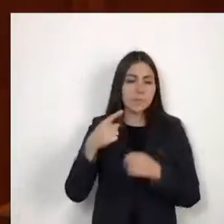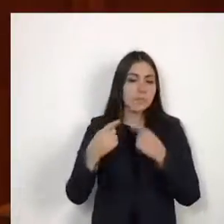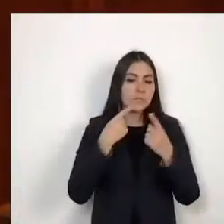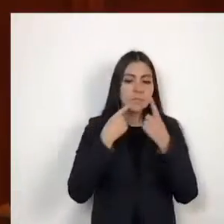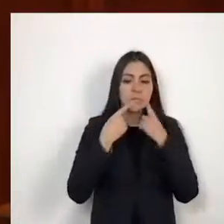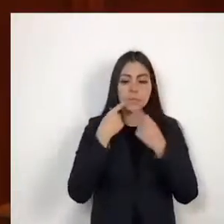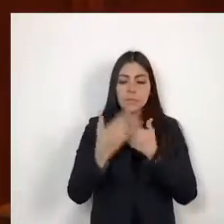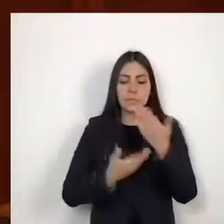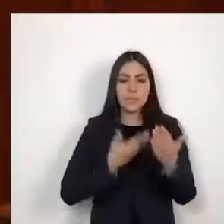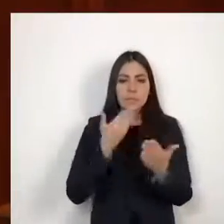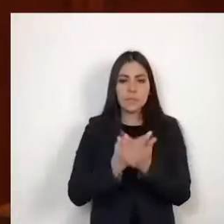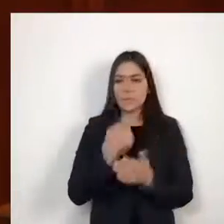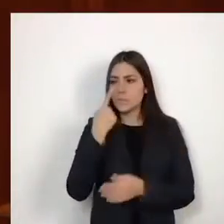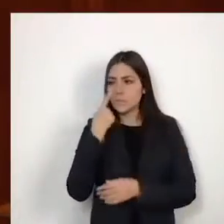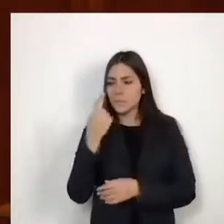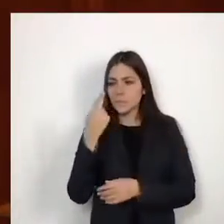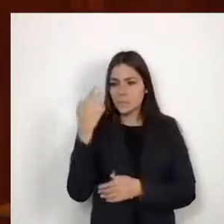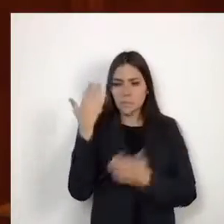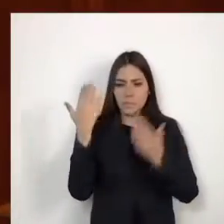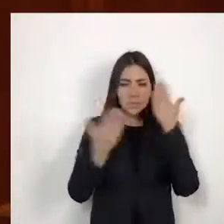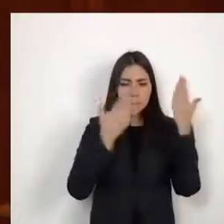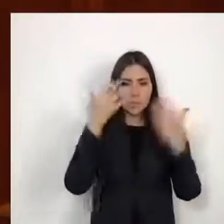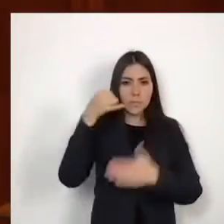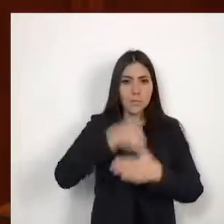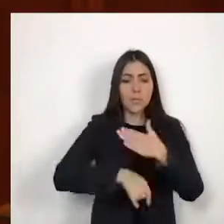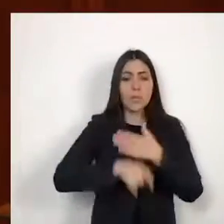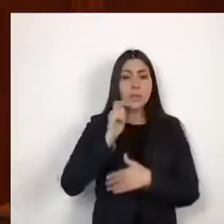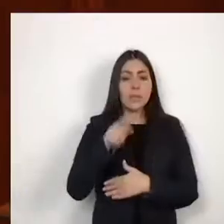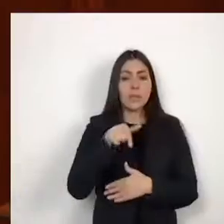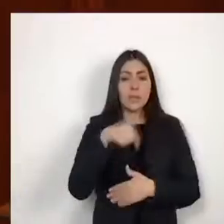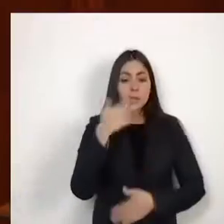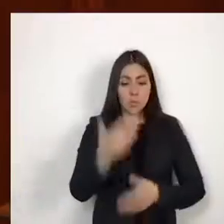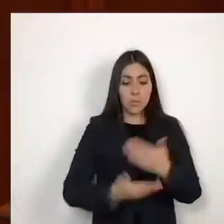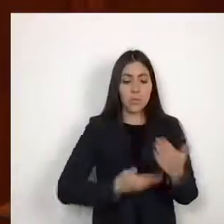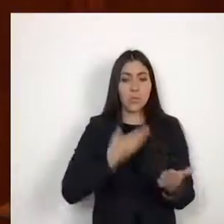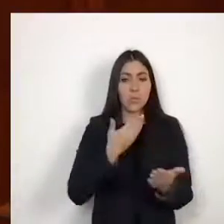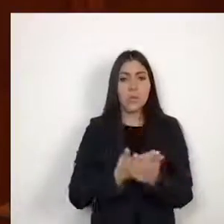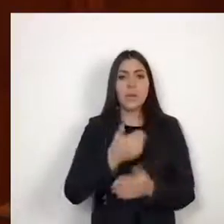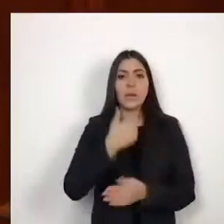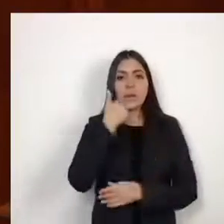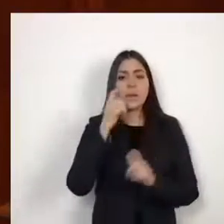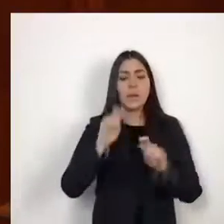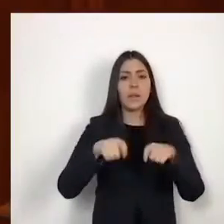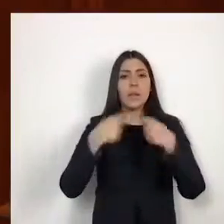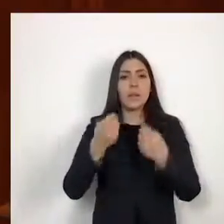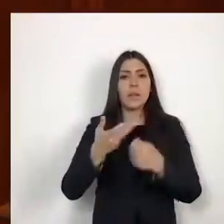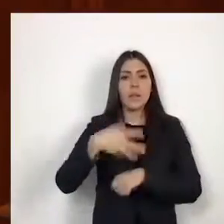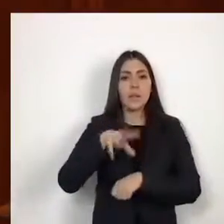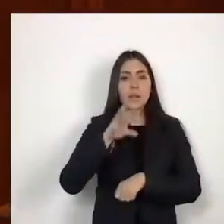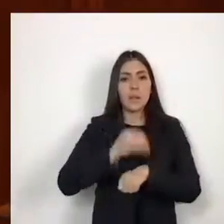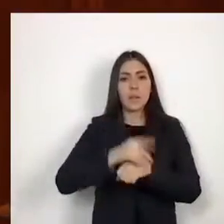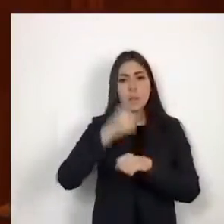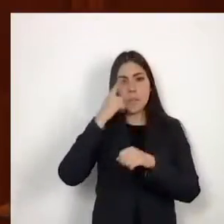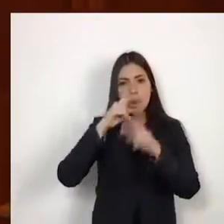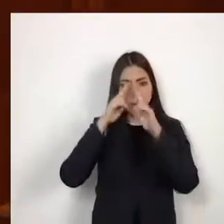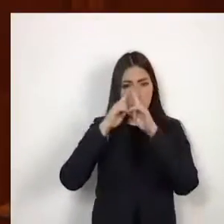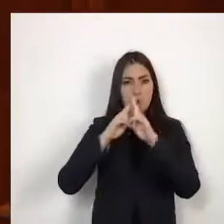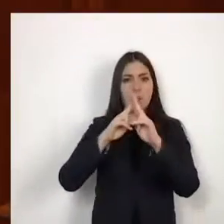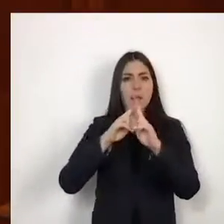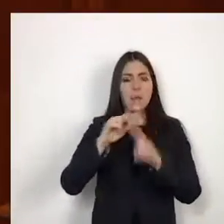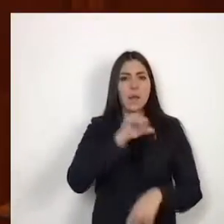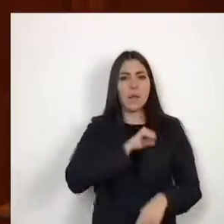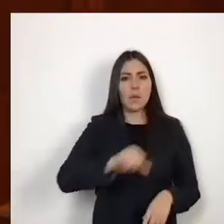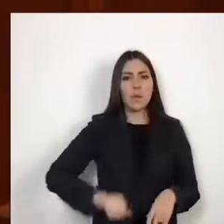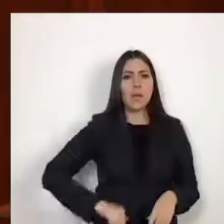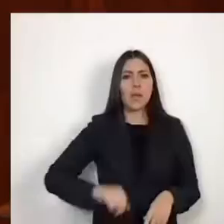estudio realizado, que la iniciativa con proyecto de decreto propone autorizar al Honorable Ayuntamiento de Tlanepantla de Vaz,